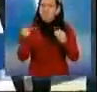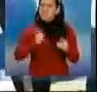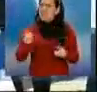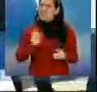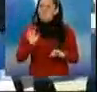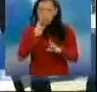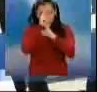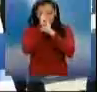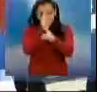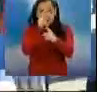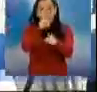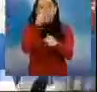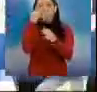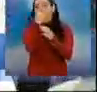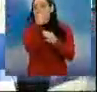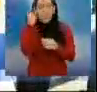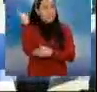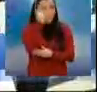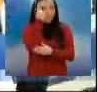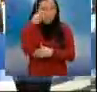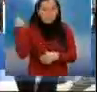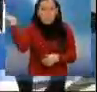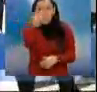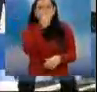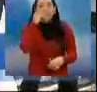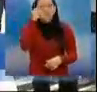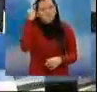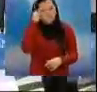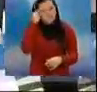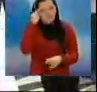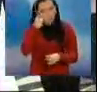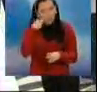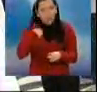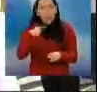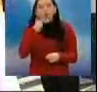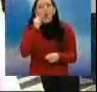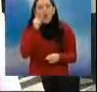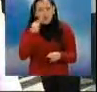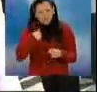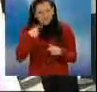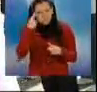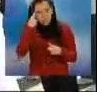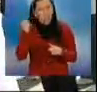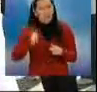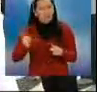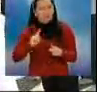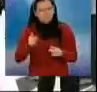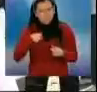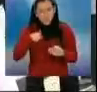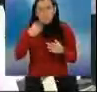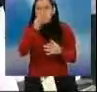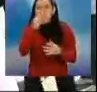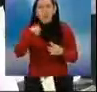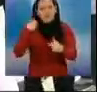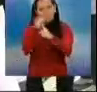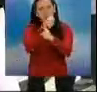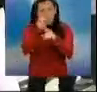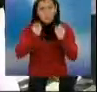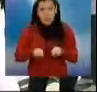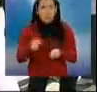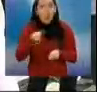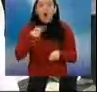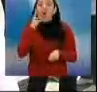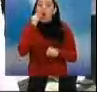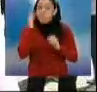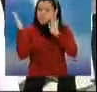el respeto hacia la mujer y proveer la conciencia social para que el flagelo de la violencia contra la mujer